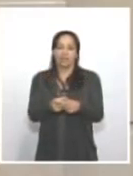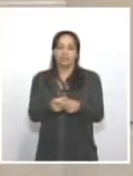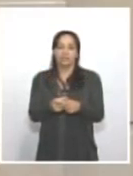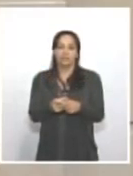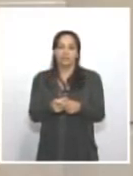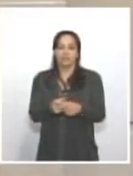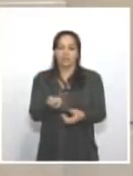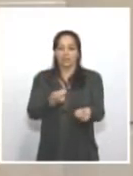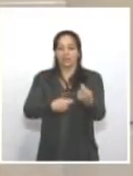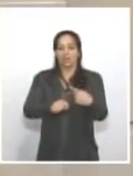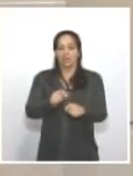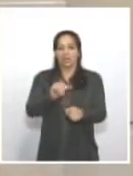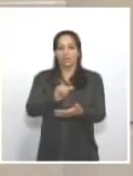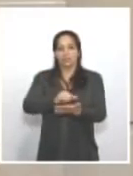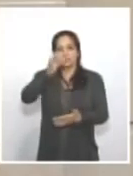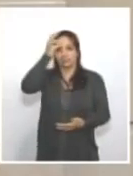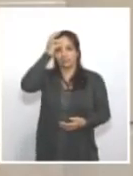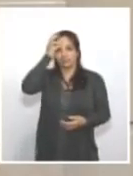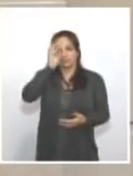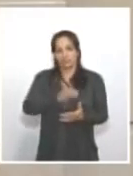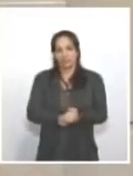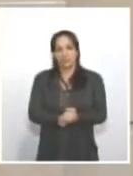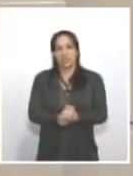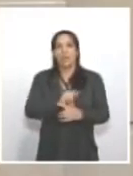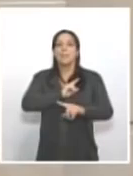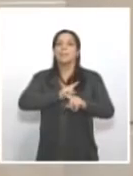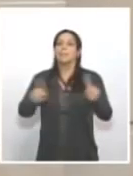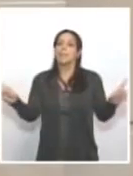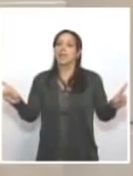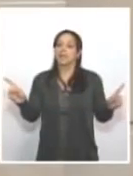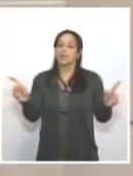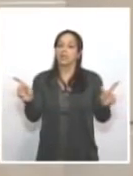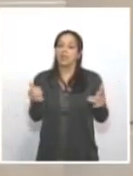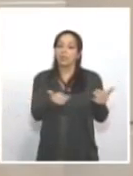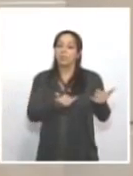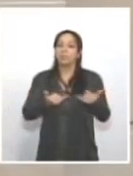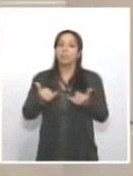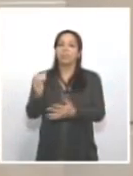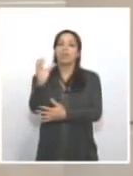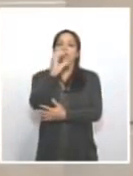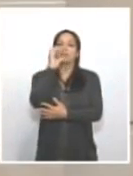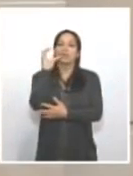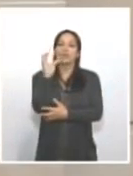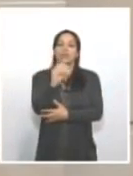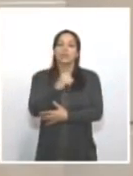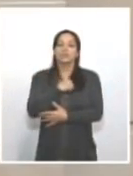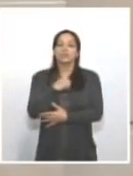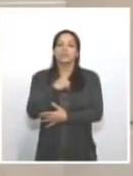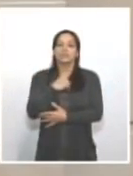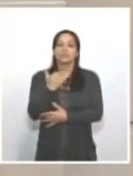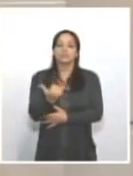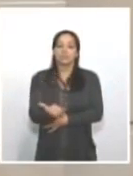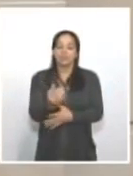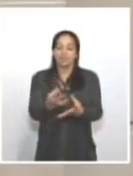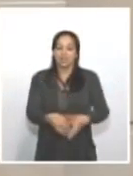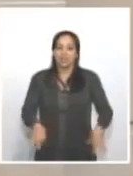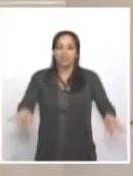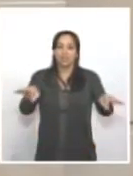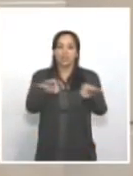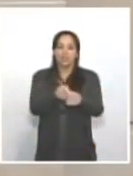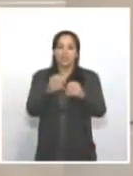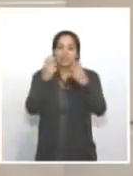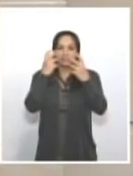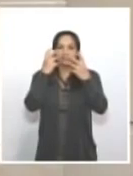negocio del narcotráfico. Pero la realidad es que Colombia tiene la más importante